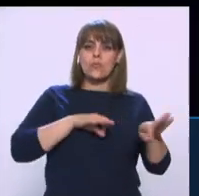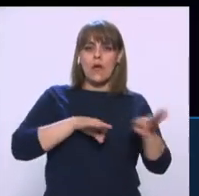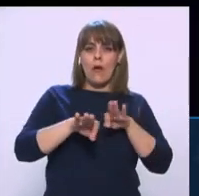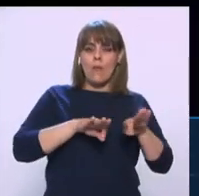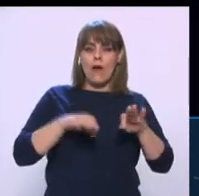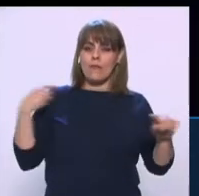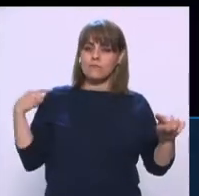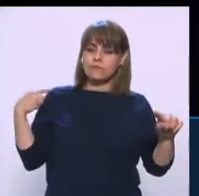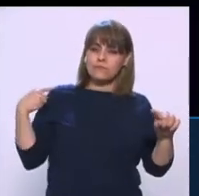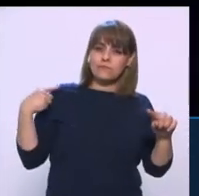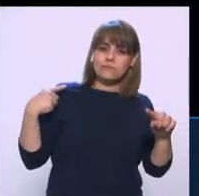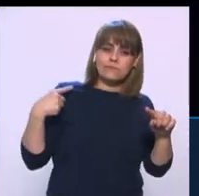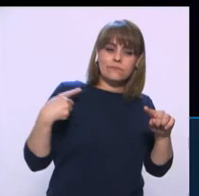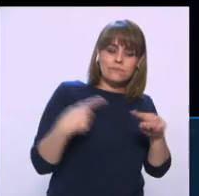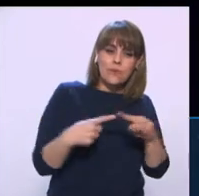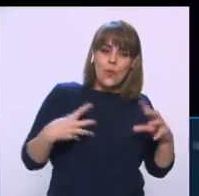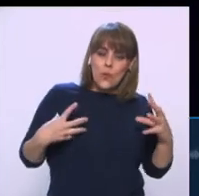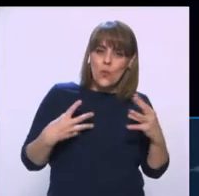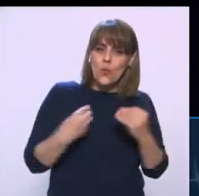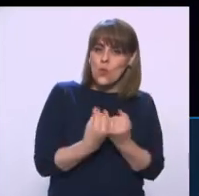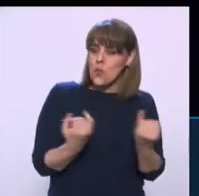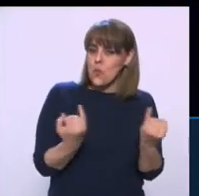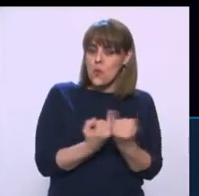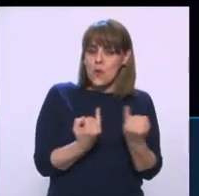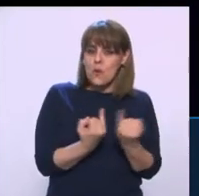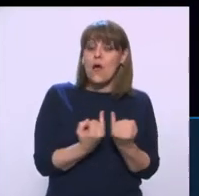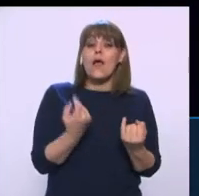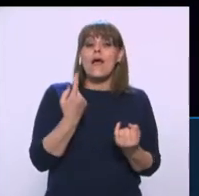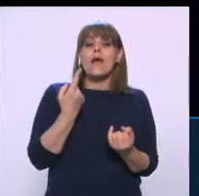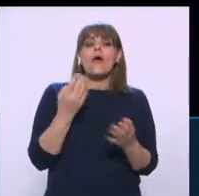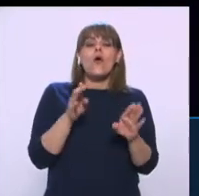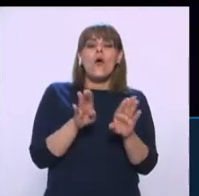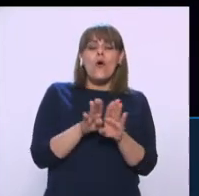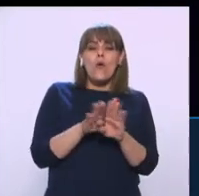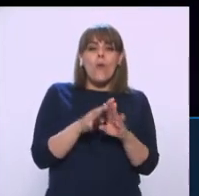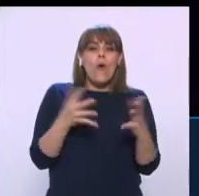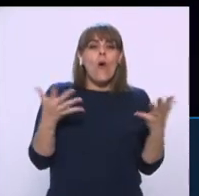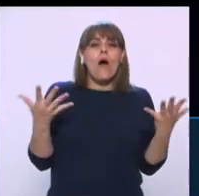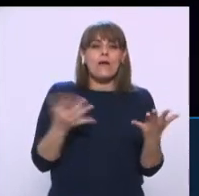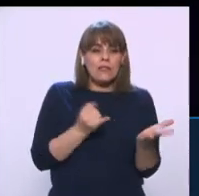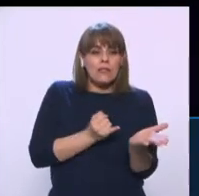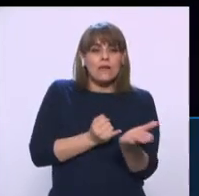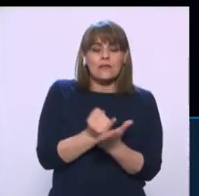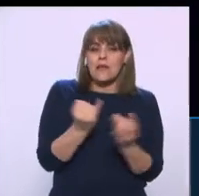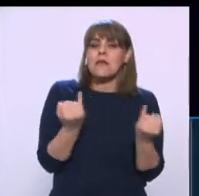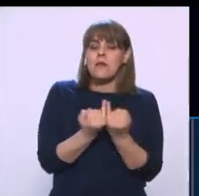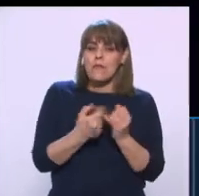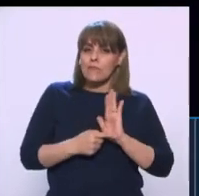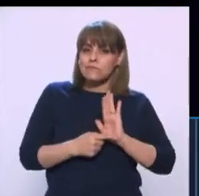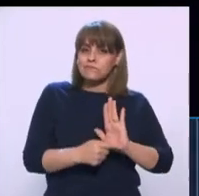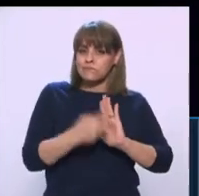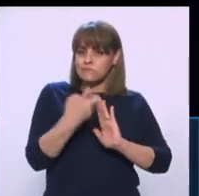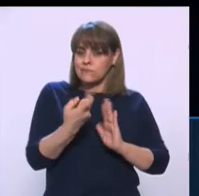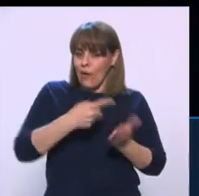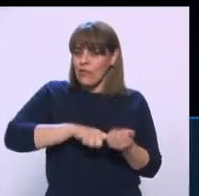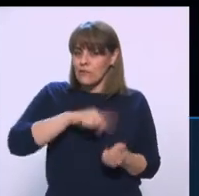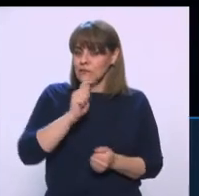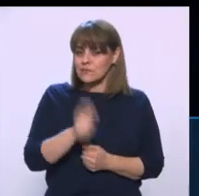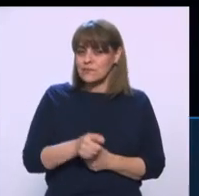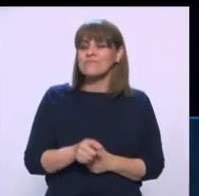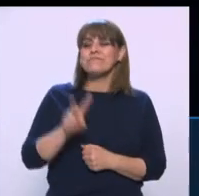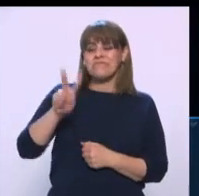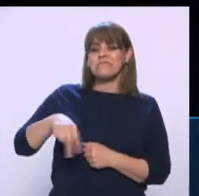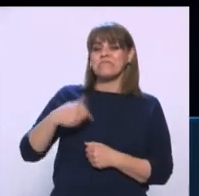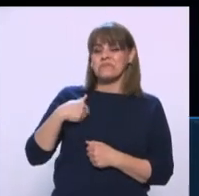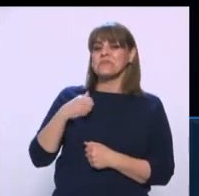en todo este proceso, y en la propia toma de definiciones. Simón. Sí, yo también coincido.